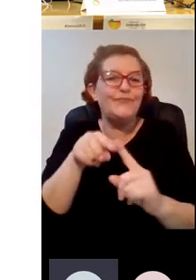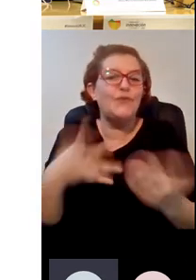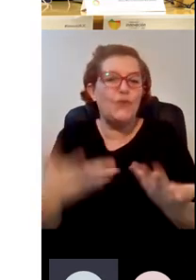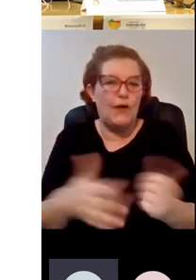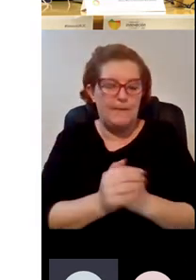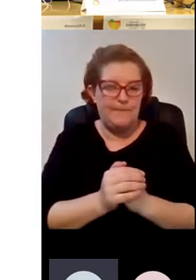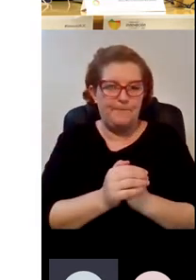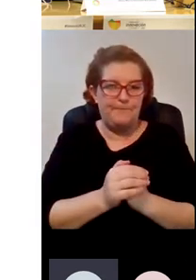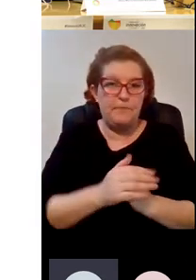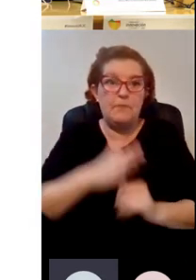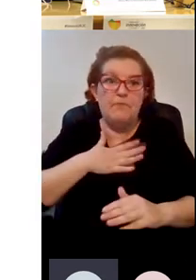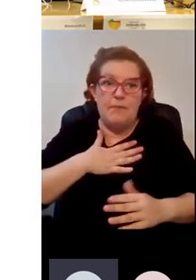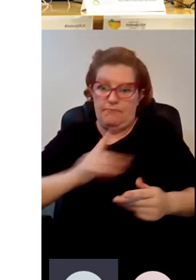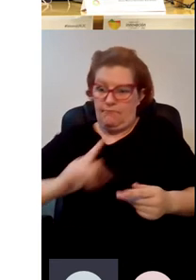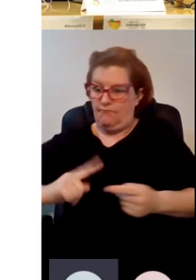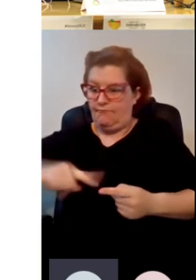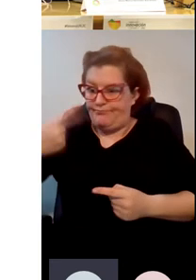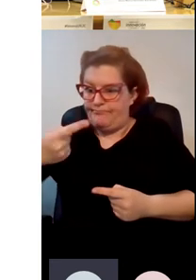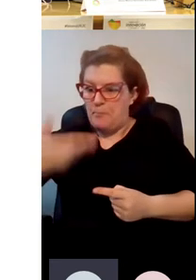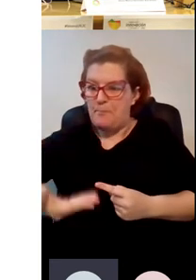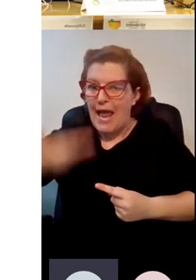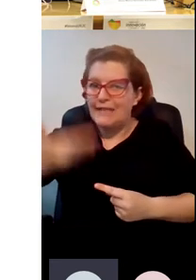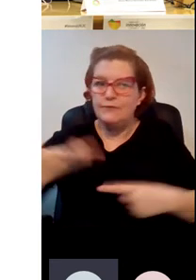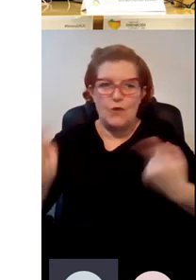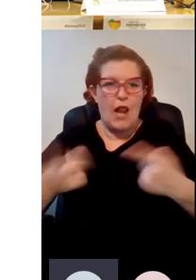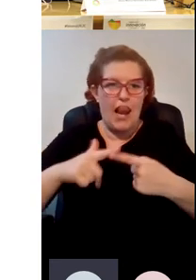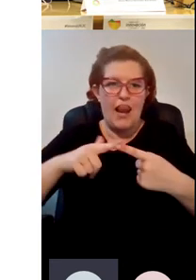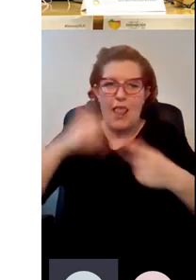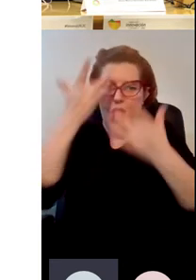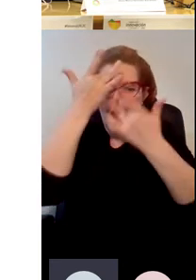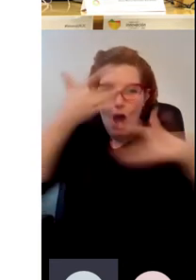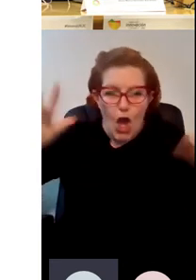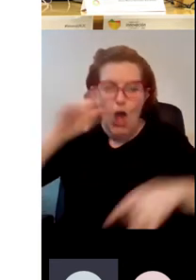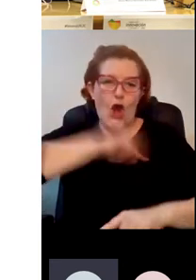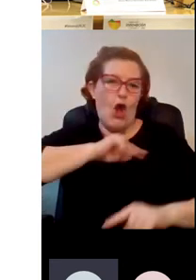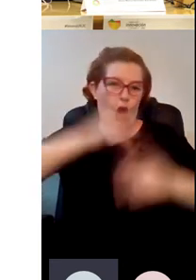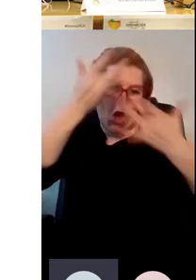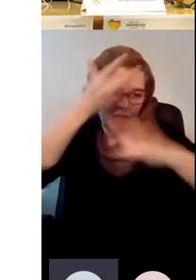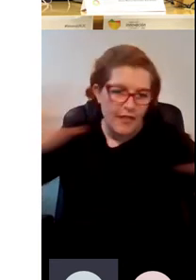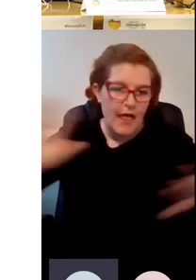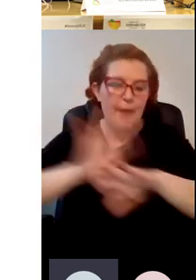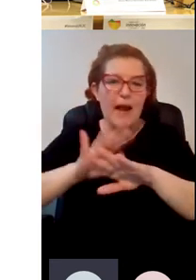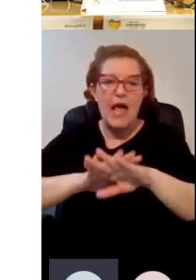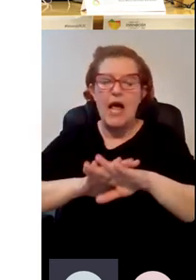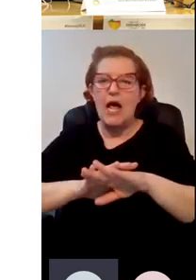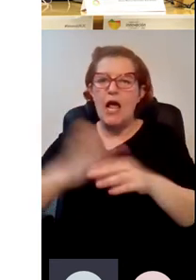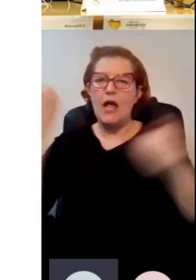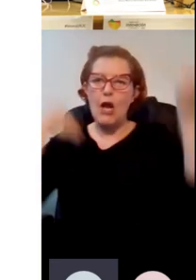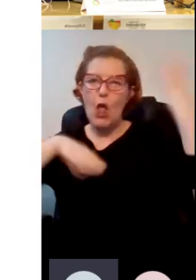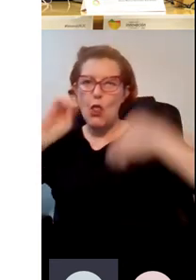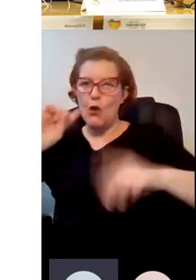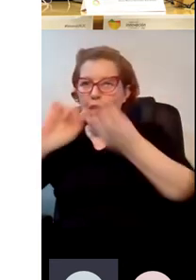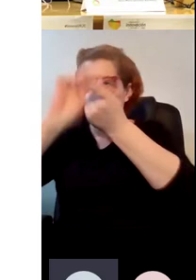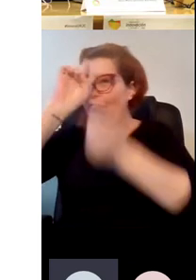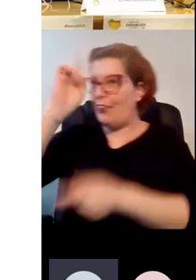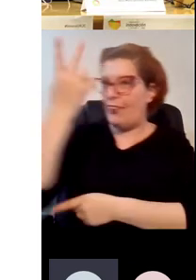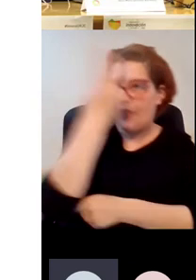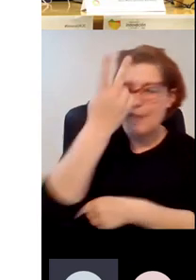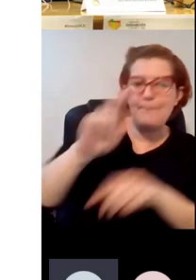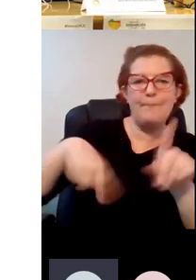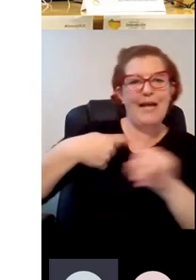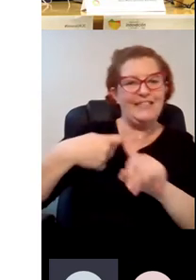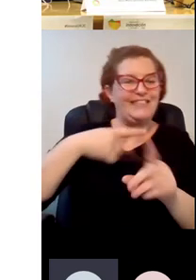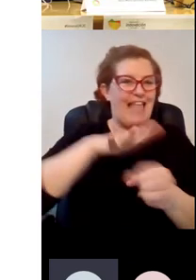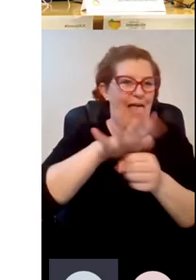pues para mi gusto el más importante de todos los que tenemos es concienciar y propiciar cambios de conductas individuales como ciudadanos y en el ámbito profesional